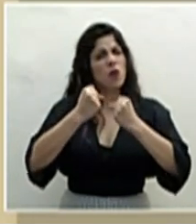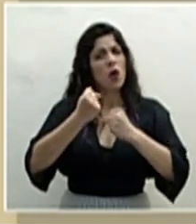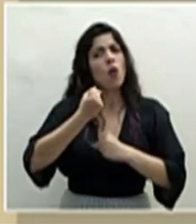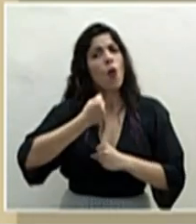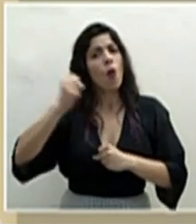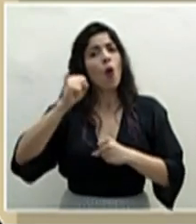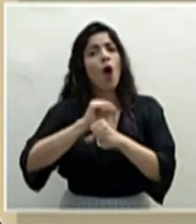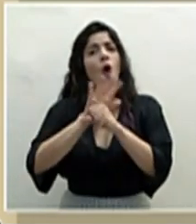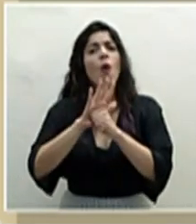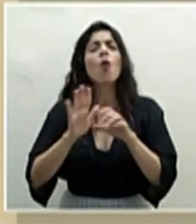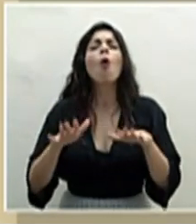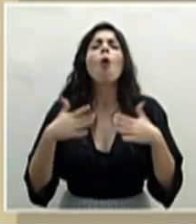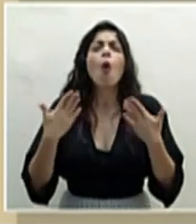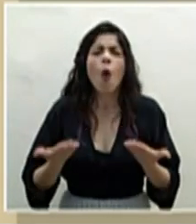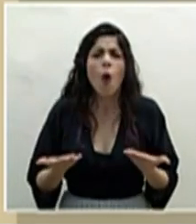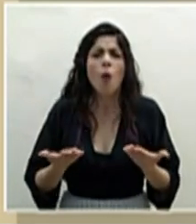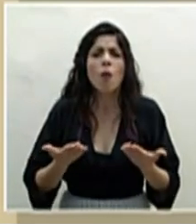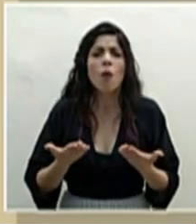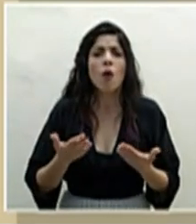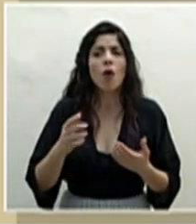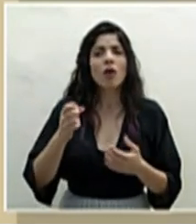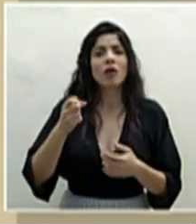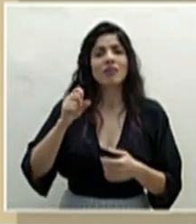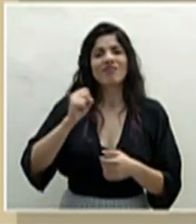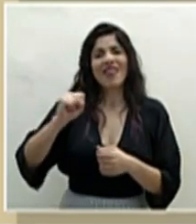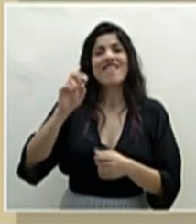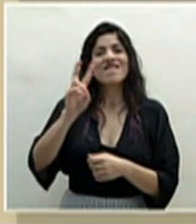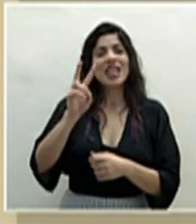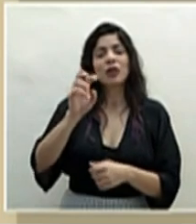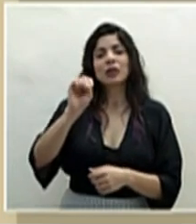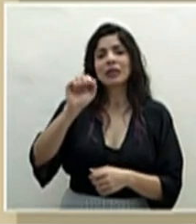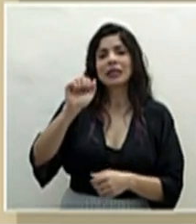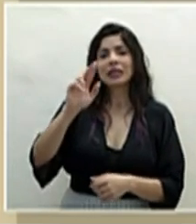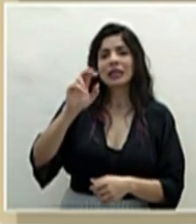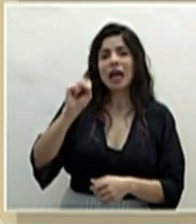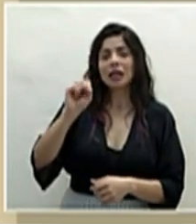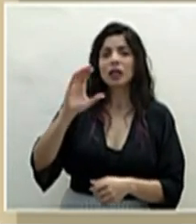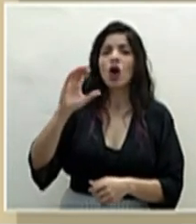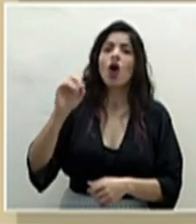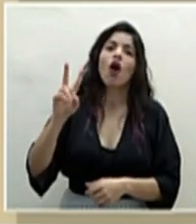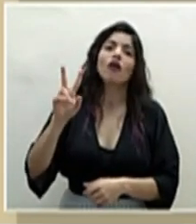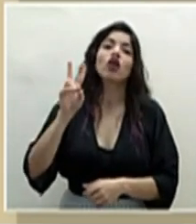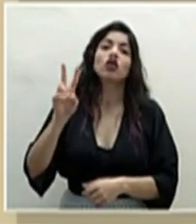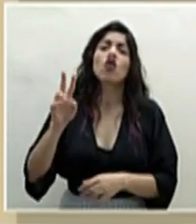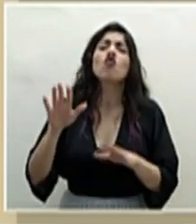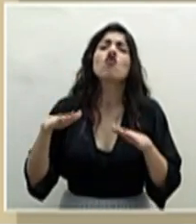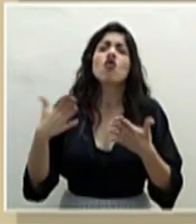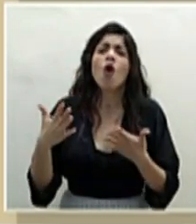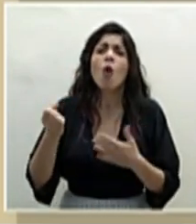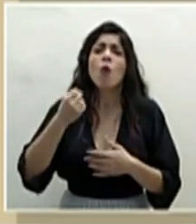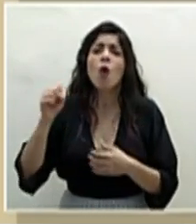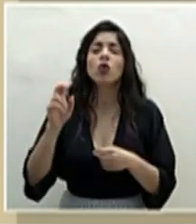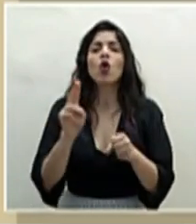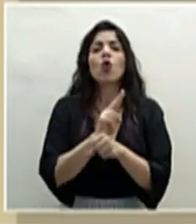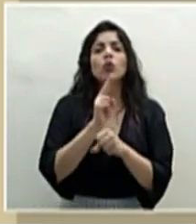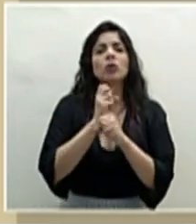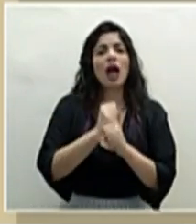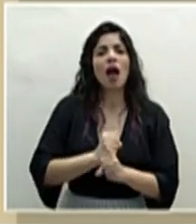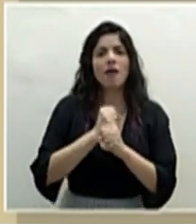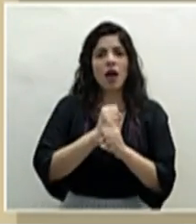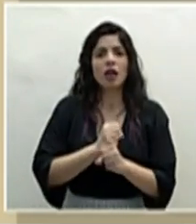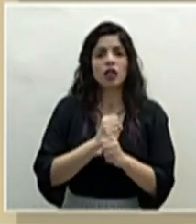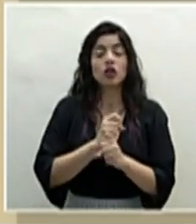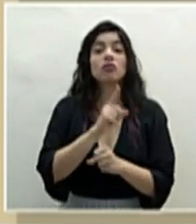COVID-19, contra el virus SARS-CoV-2 en caballos. Y justamente